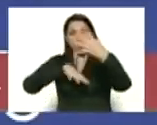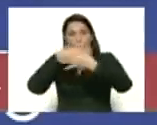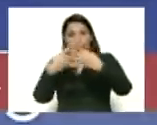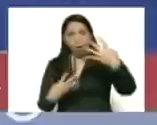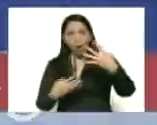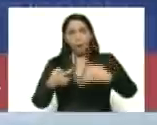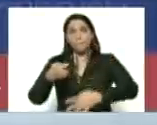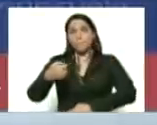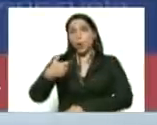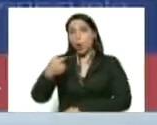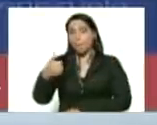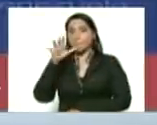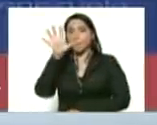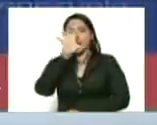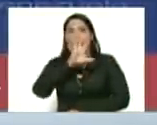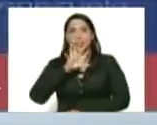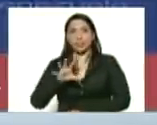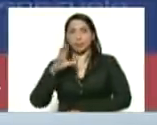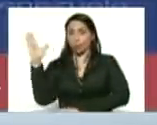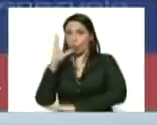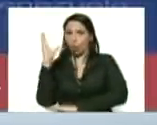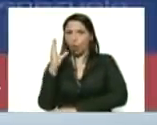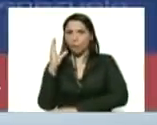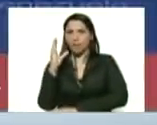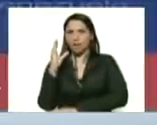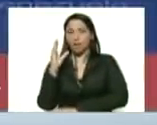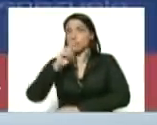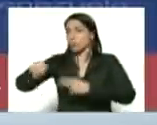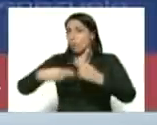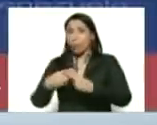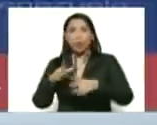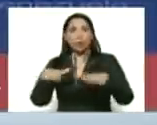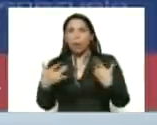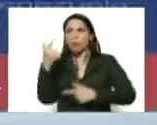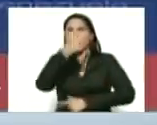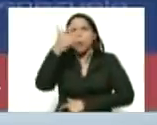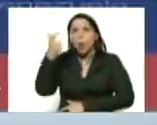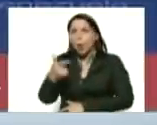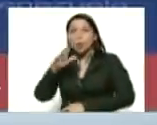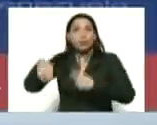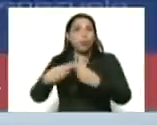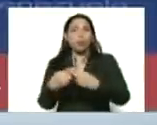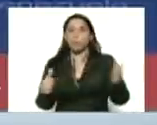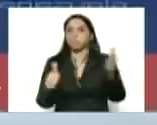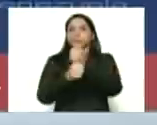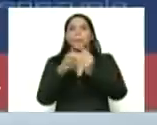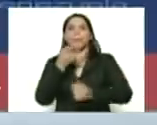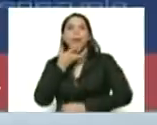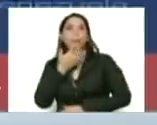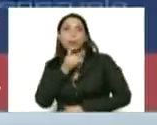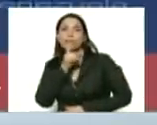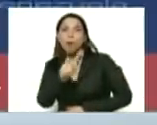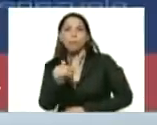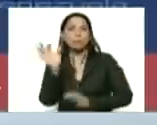los pocos países que casi nunca, nunca, nunca, cuando usted lo busque, nunca va a encontrar un reporte.